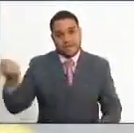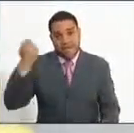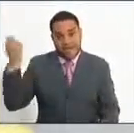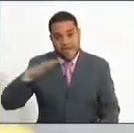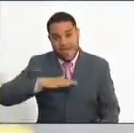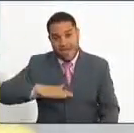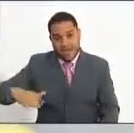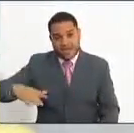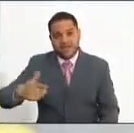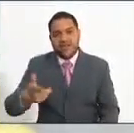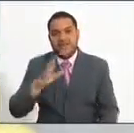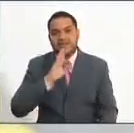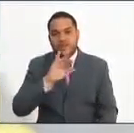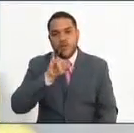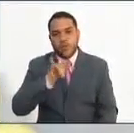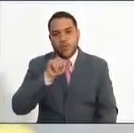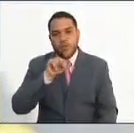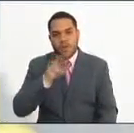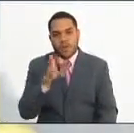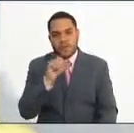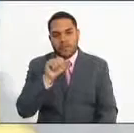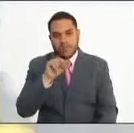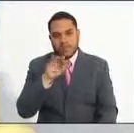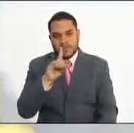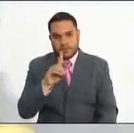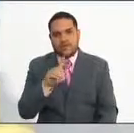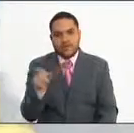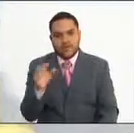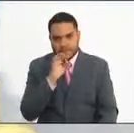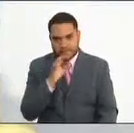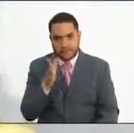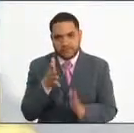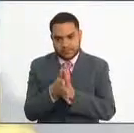David Alarcón, el coordinador de bienestar universitario. Juan David, adelante.